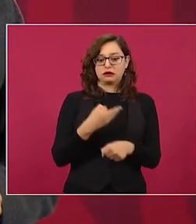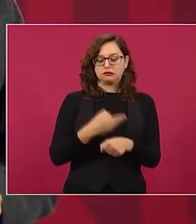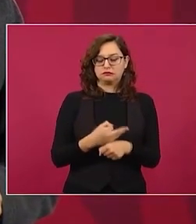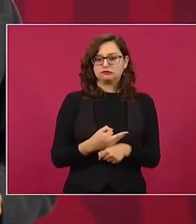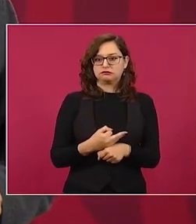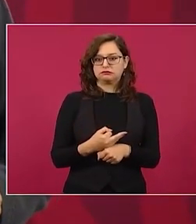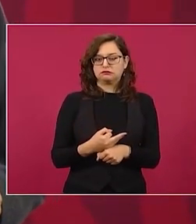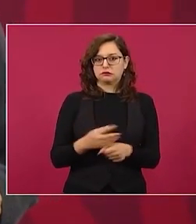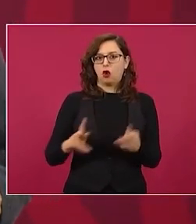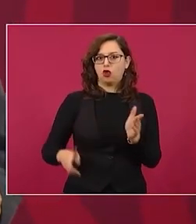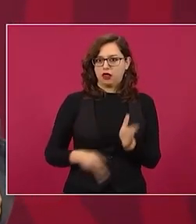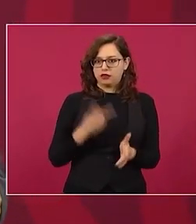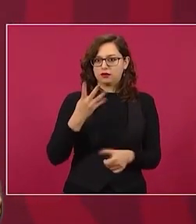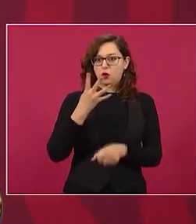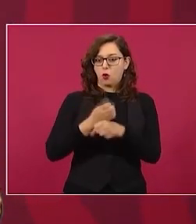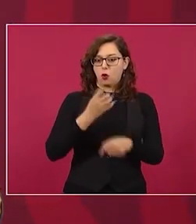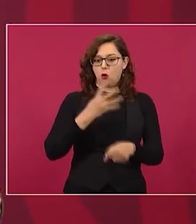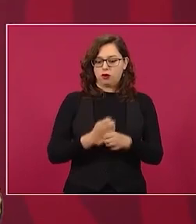contagios,